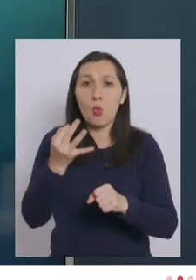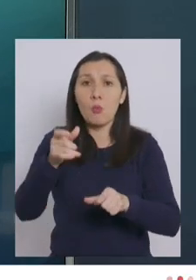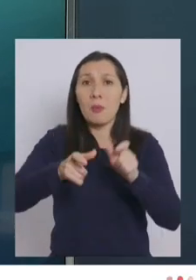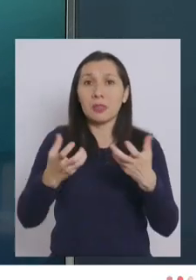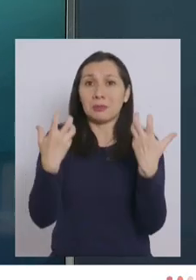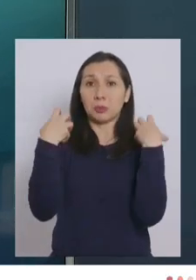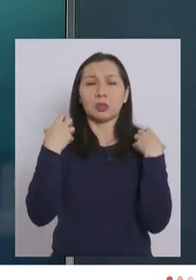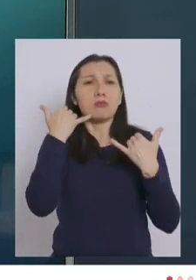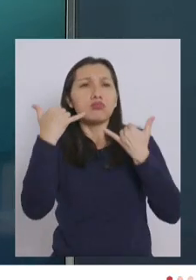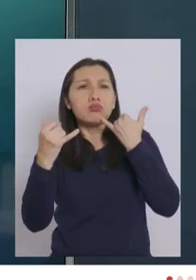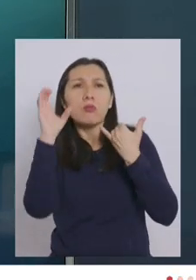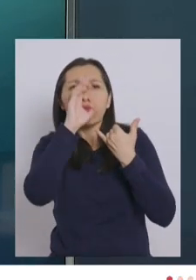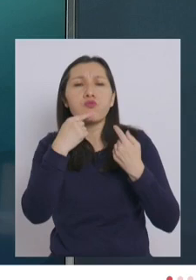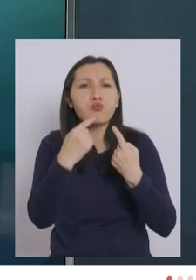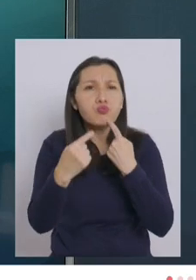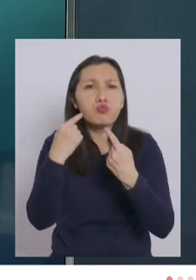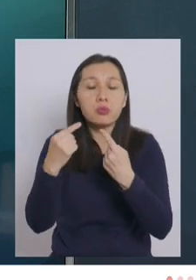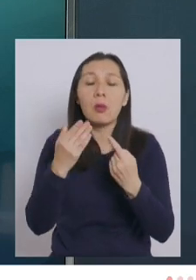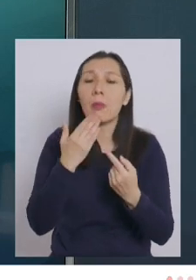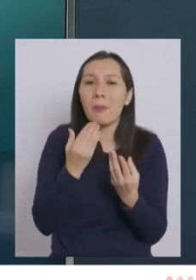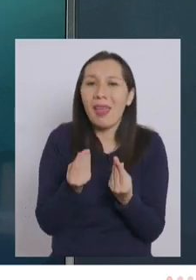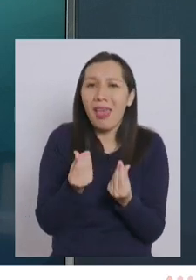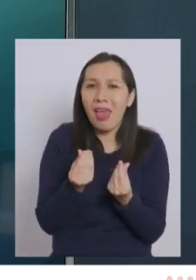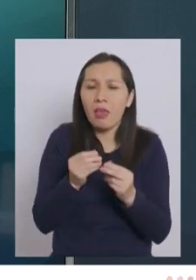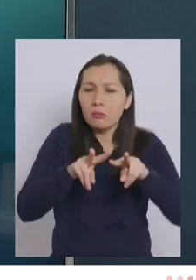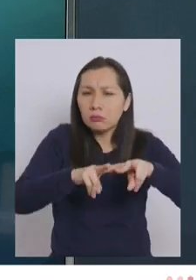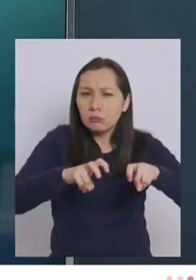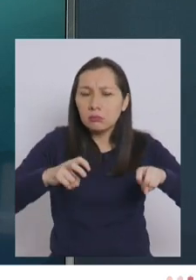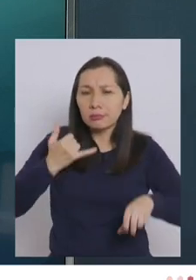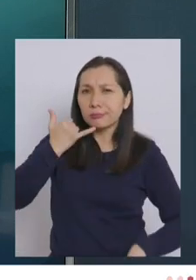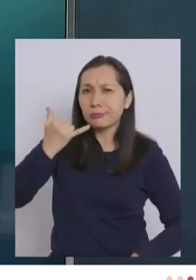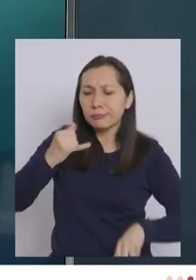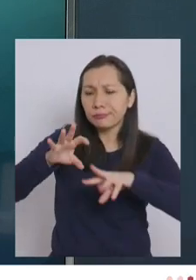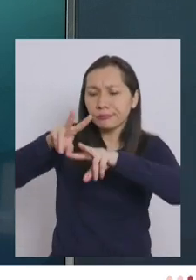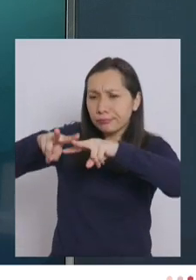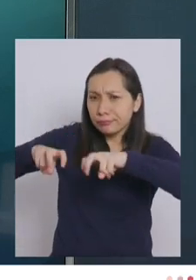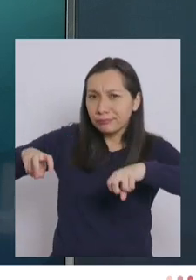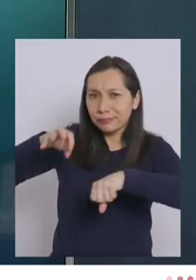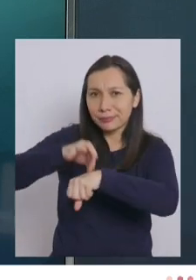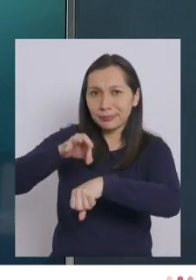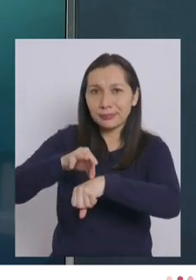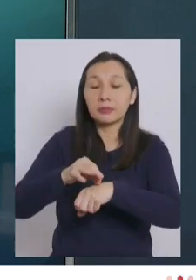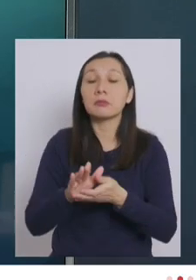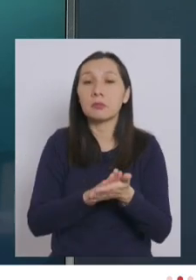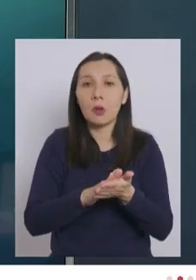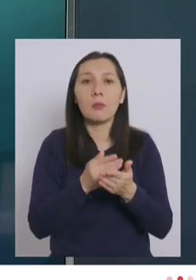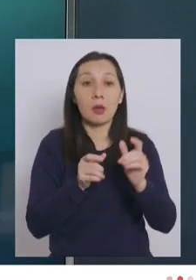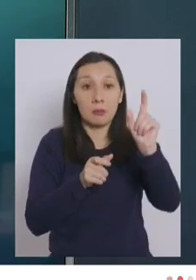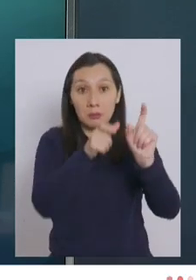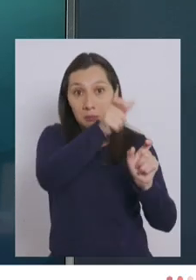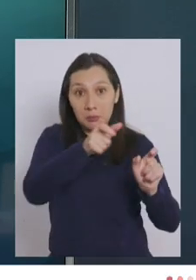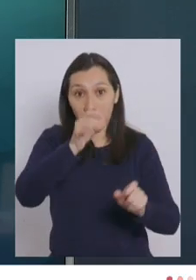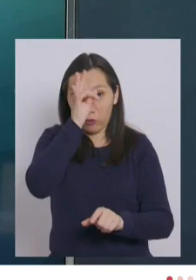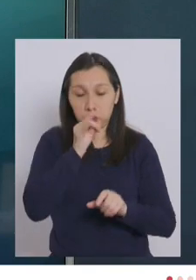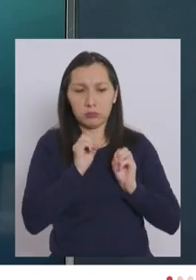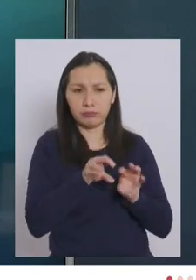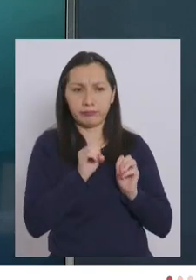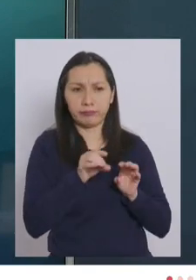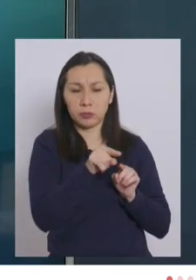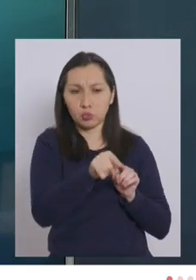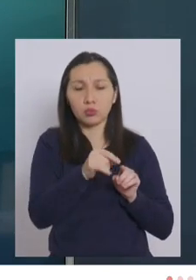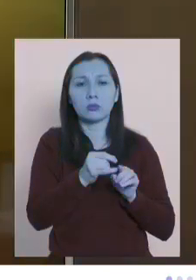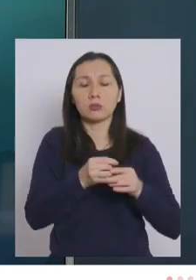de trazadores, sino que la calidad de la investigación epidemiológica. Se están capacitando para que hagan